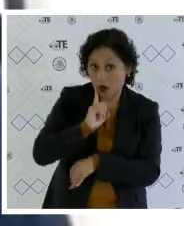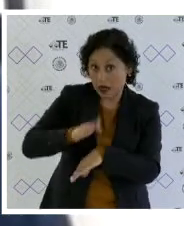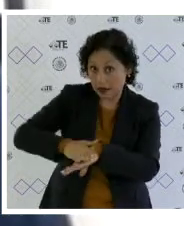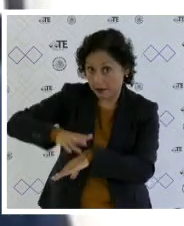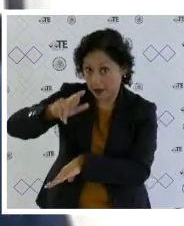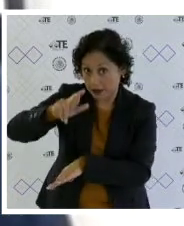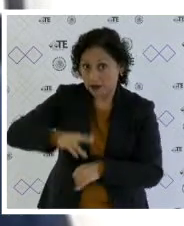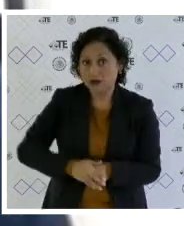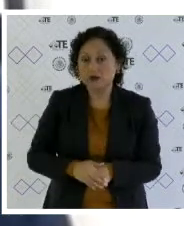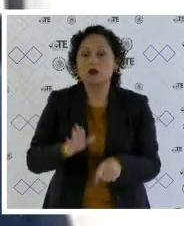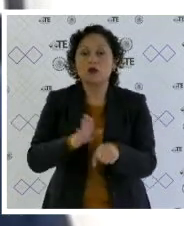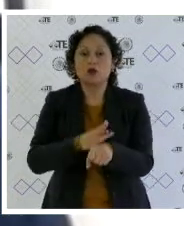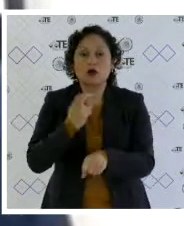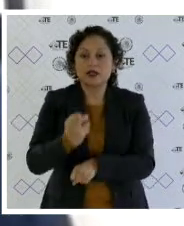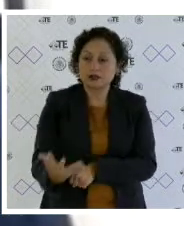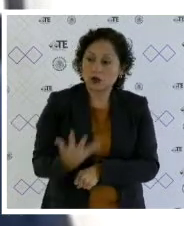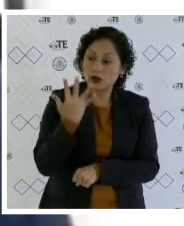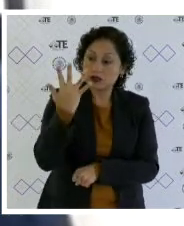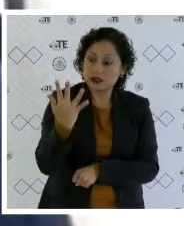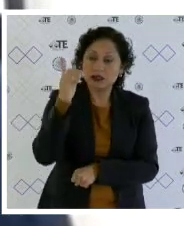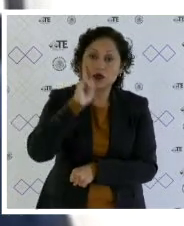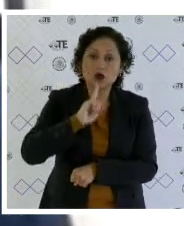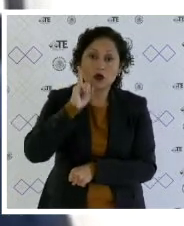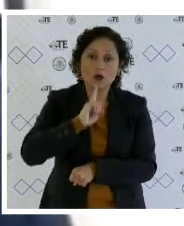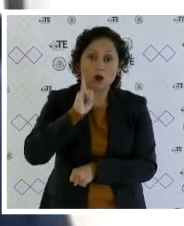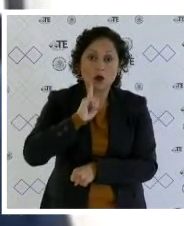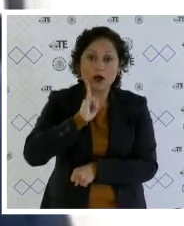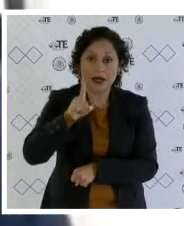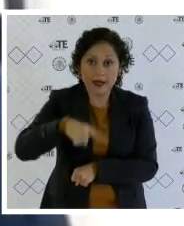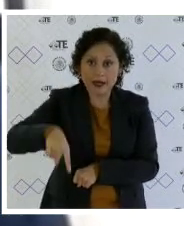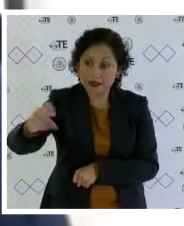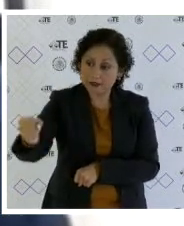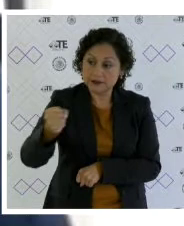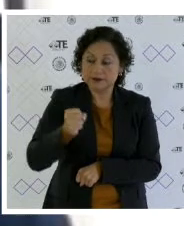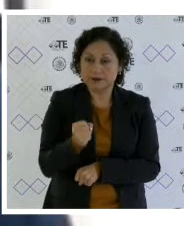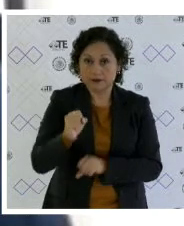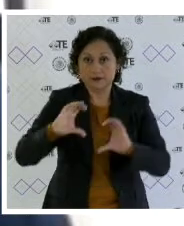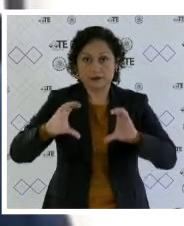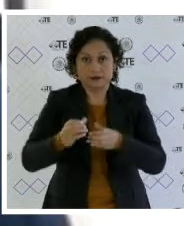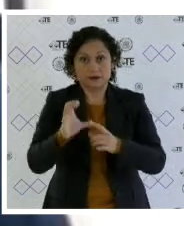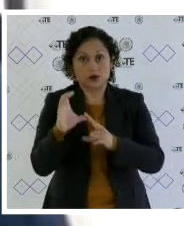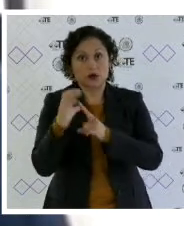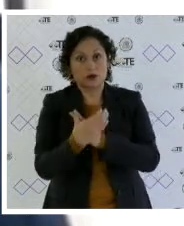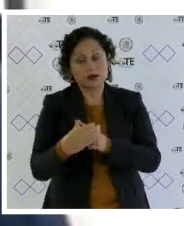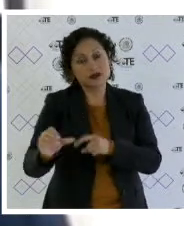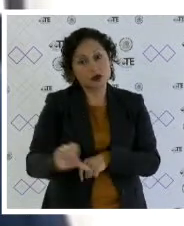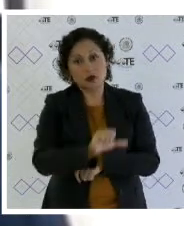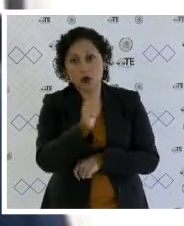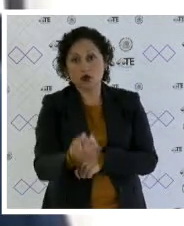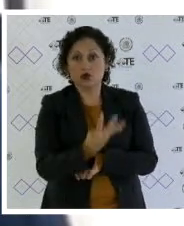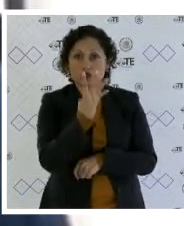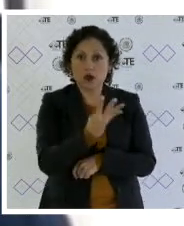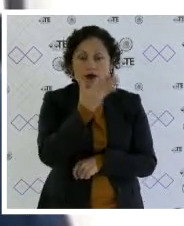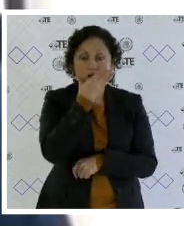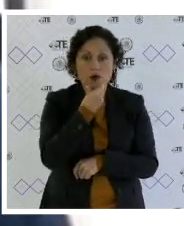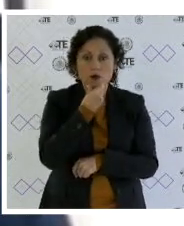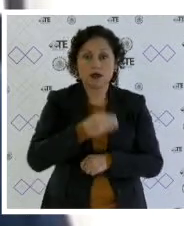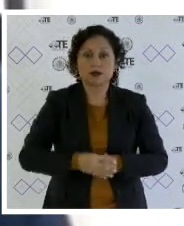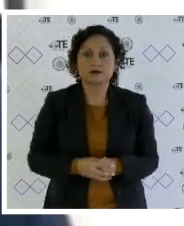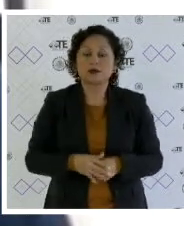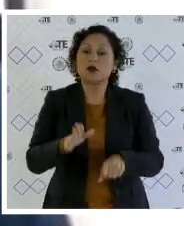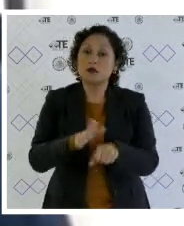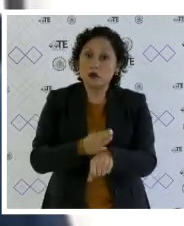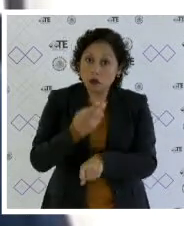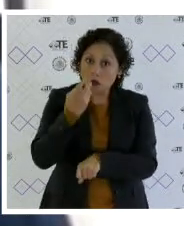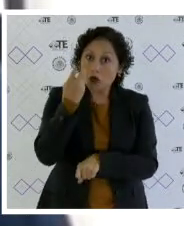por lo que cinco lugares de la integración le corresponden a mujeres y los cuatro restantes a hombres. Por ello,